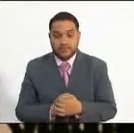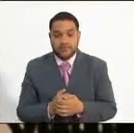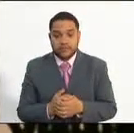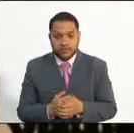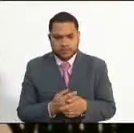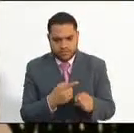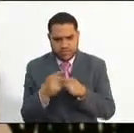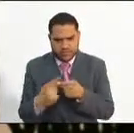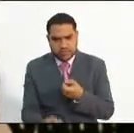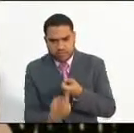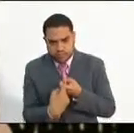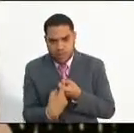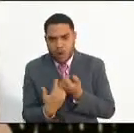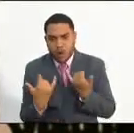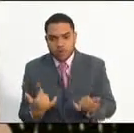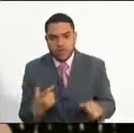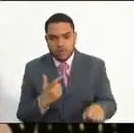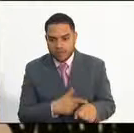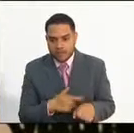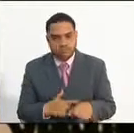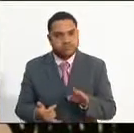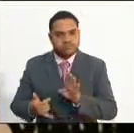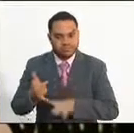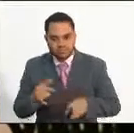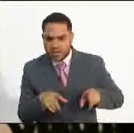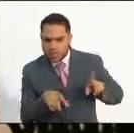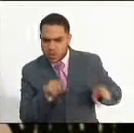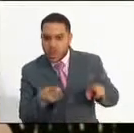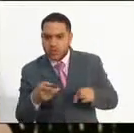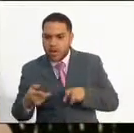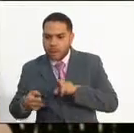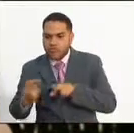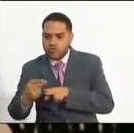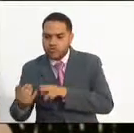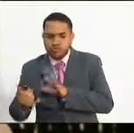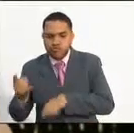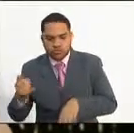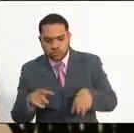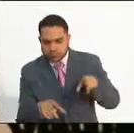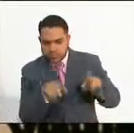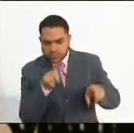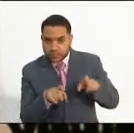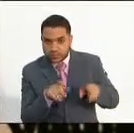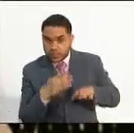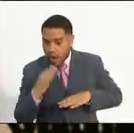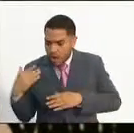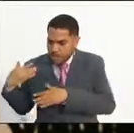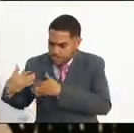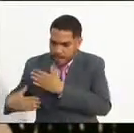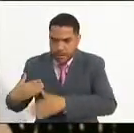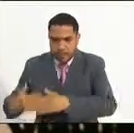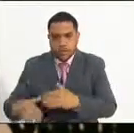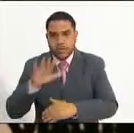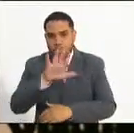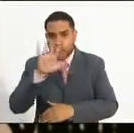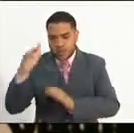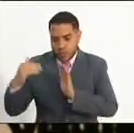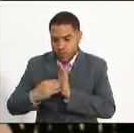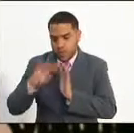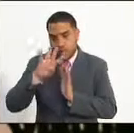en la etapa final del proceso de selección. Después de haber superado todas las etapas del proceso con 55